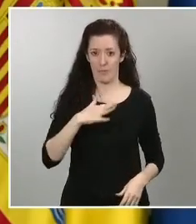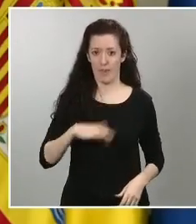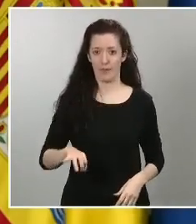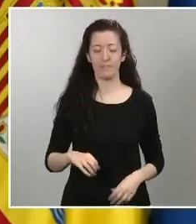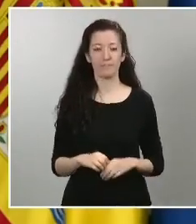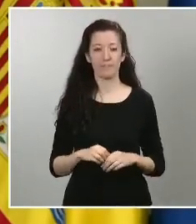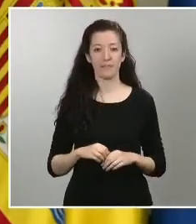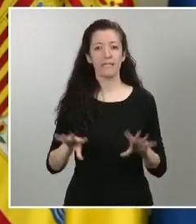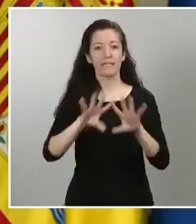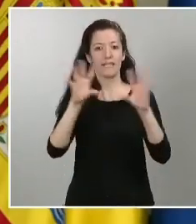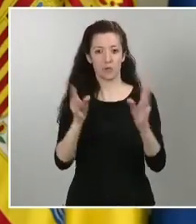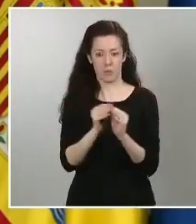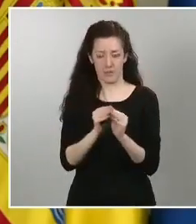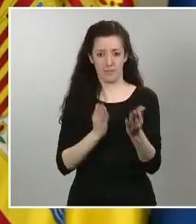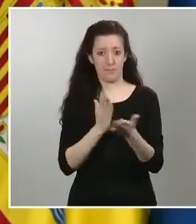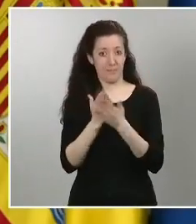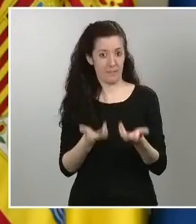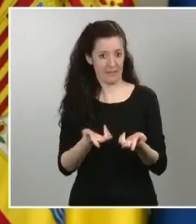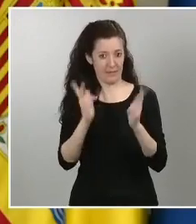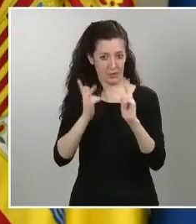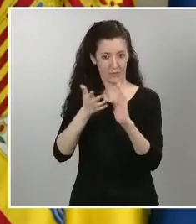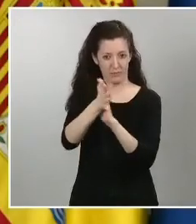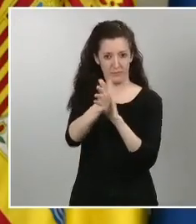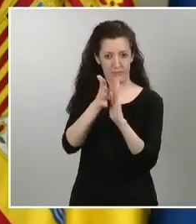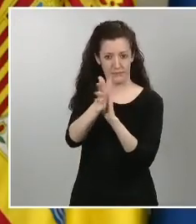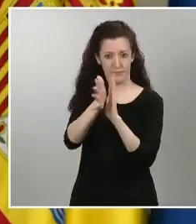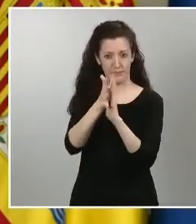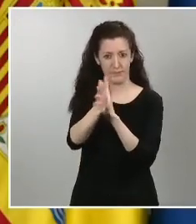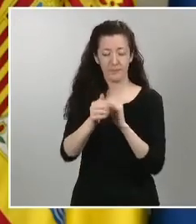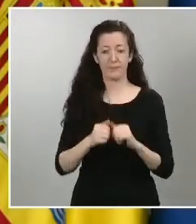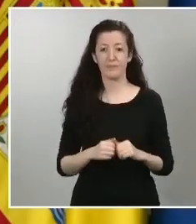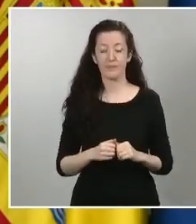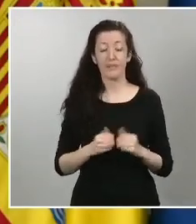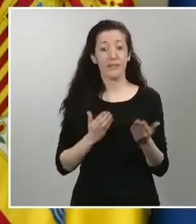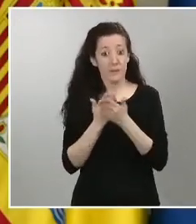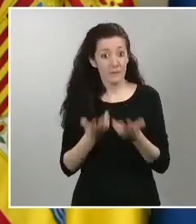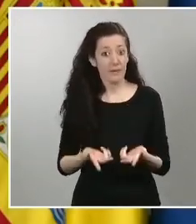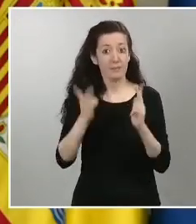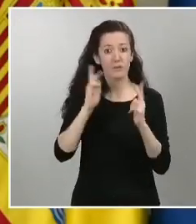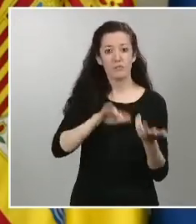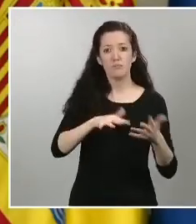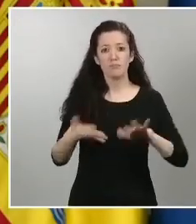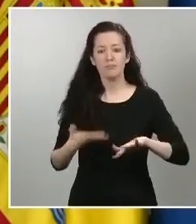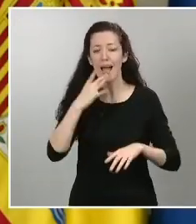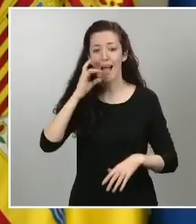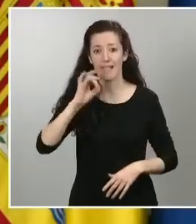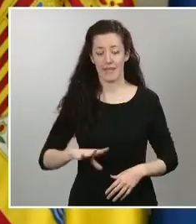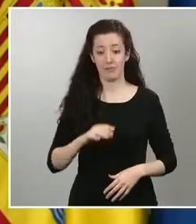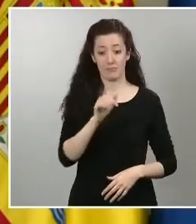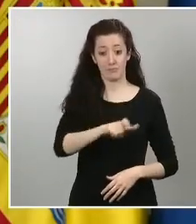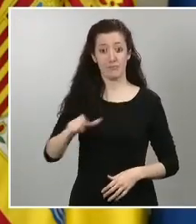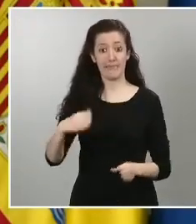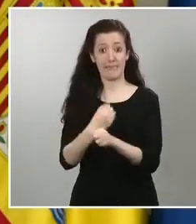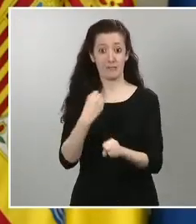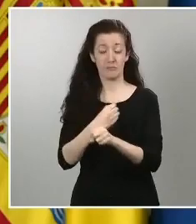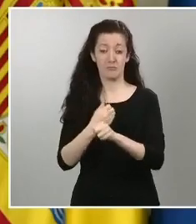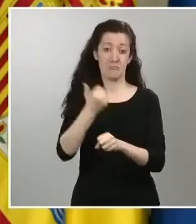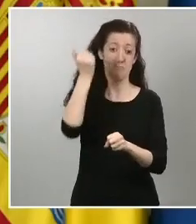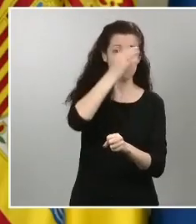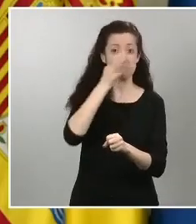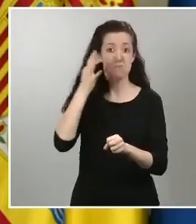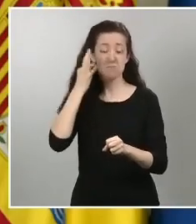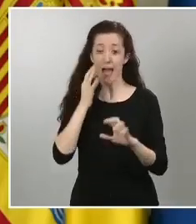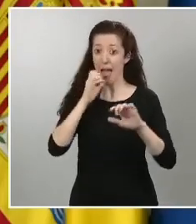a aplicar para aquellos trabajadores y trabajadoras que a día de hoy están desarrollando algún tipo de actividad pero no se va a